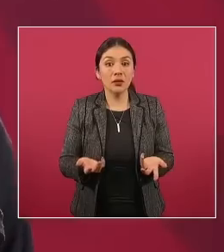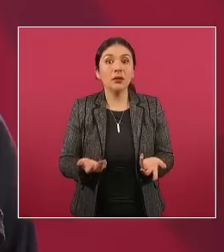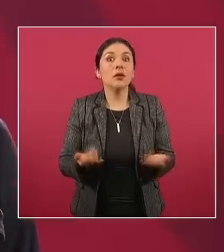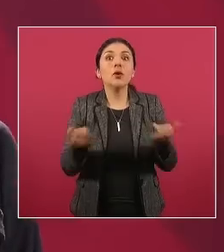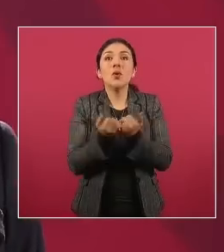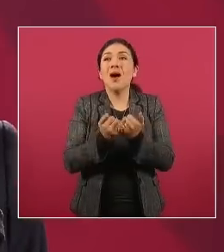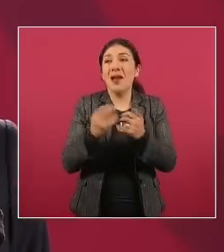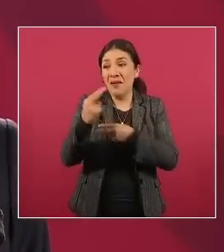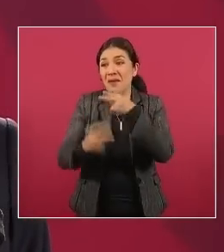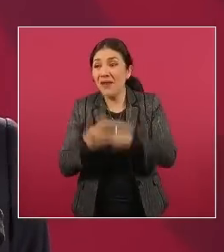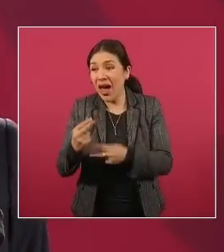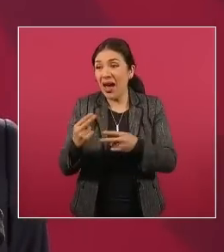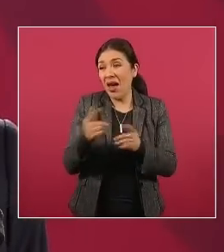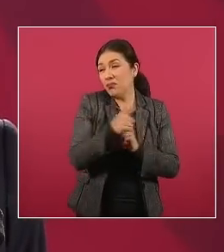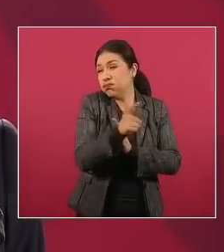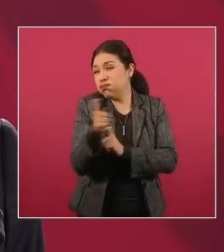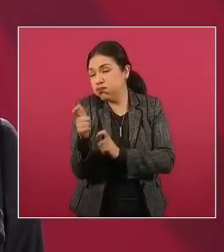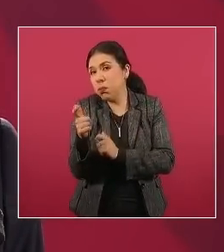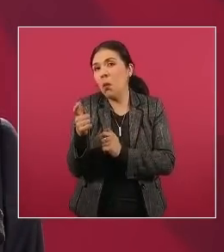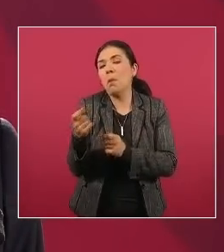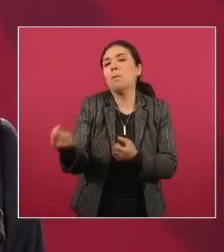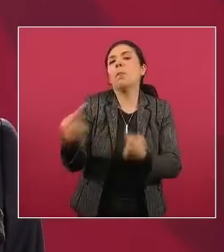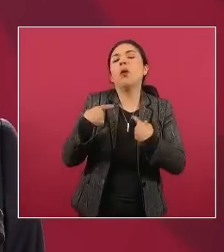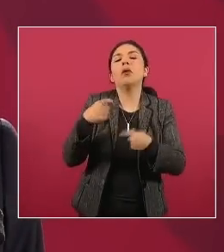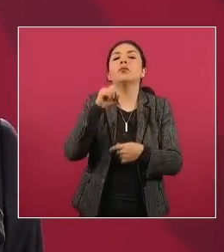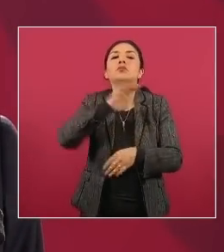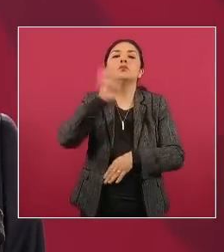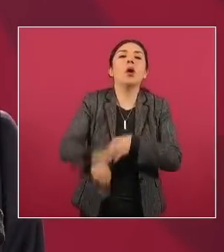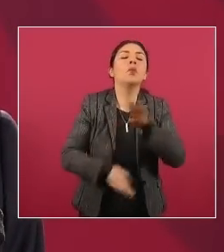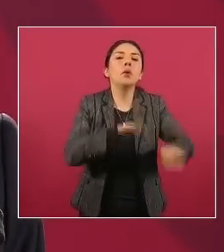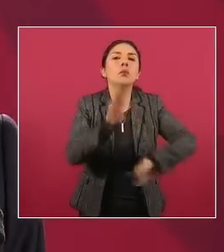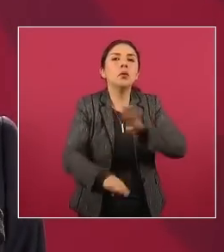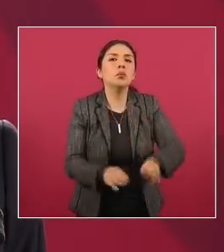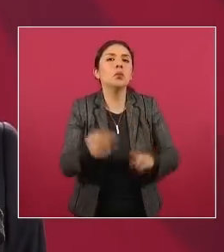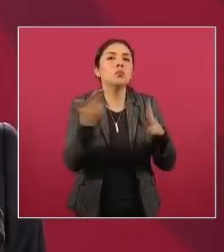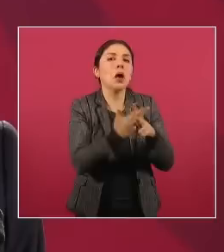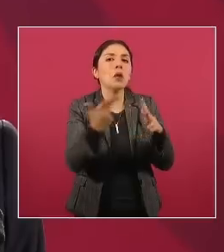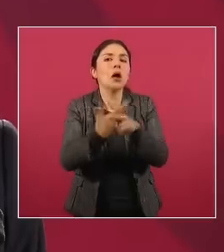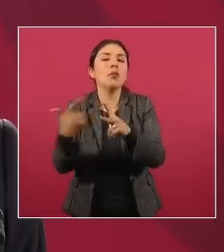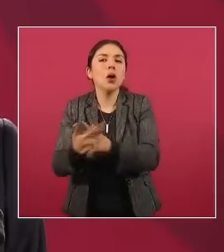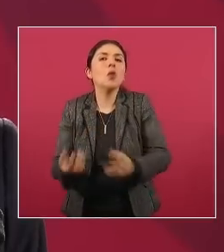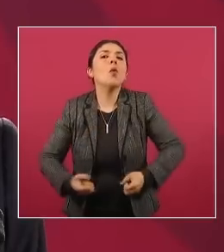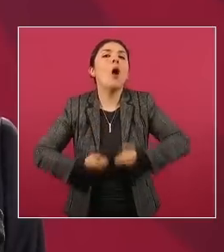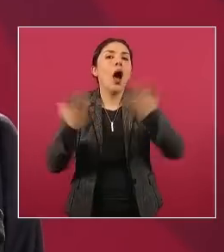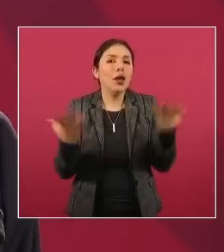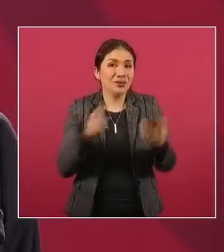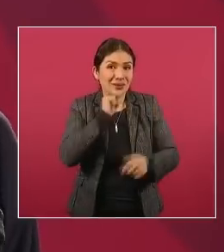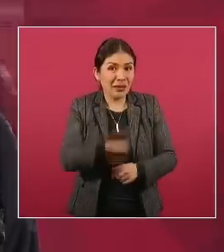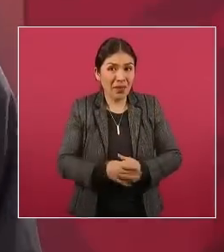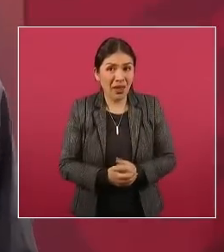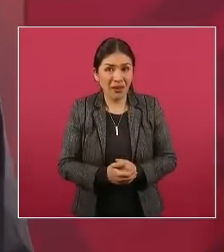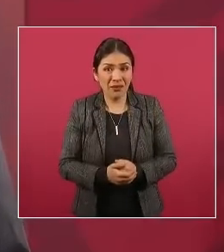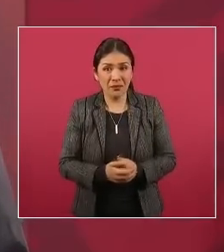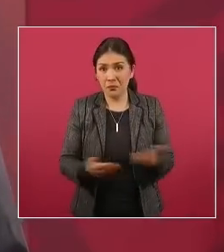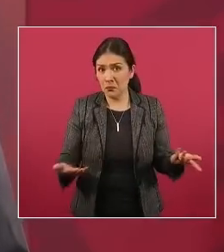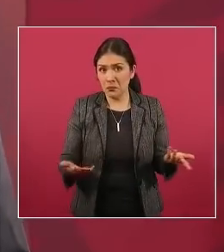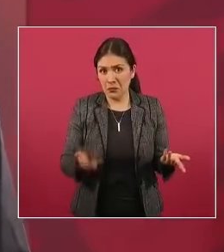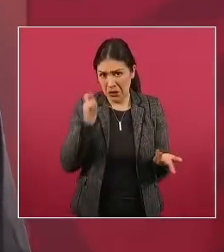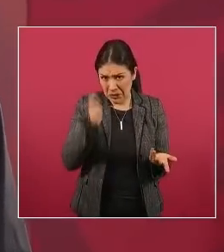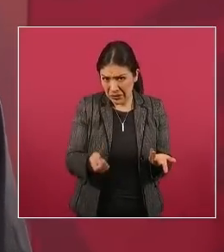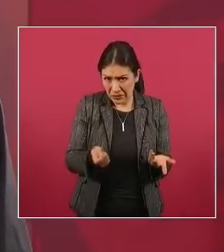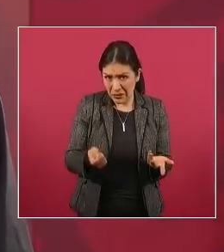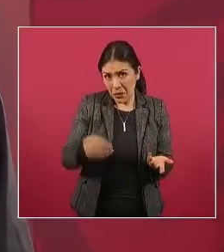campos de concentración por toda Europa, regados por toda Europa, lo que en estos lugares descubrieron era tan